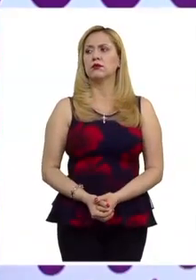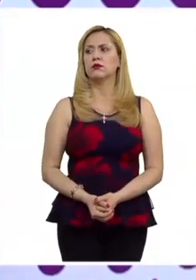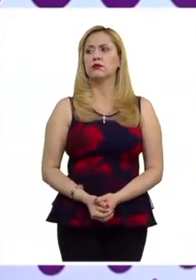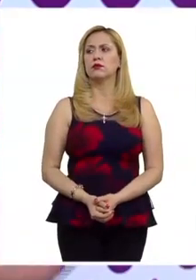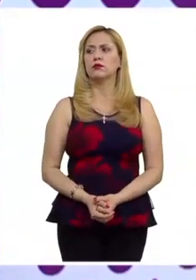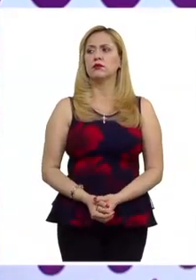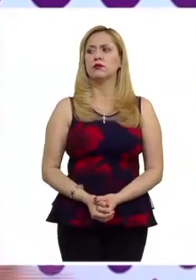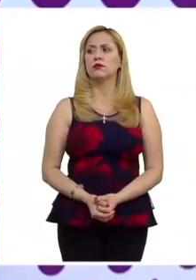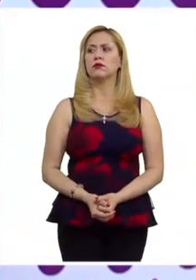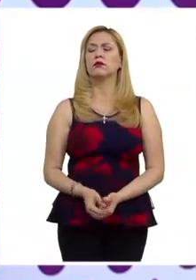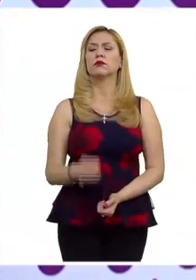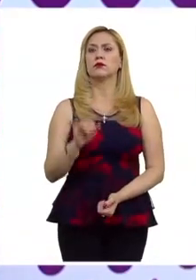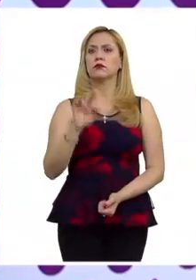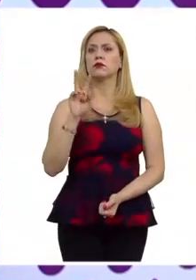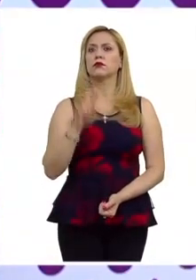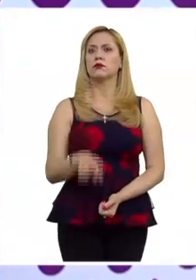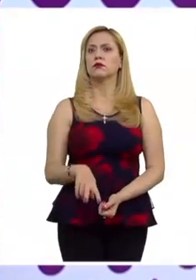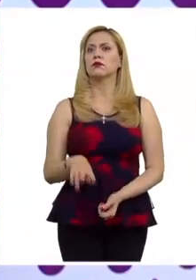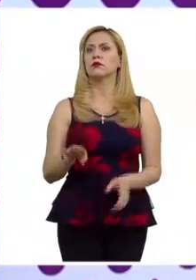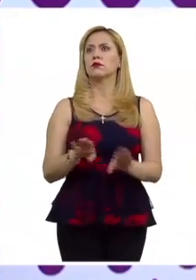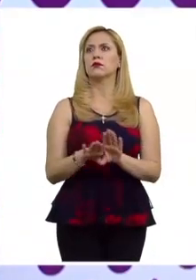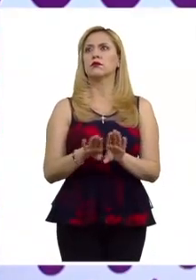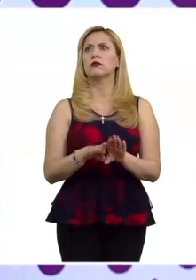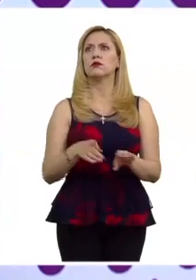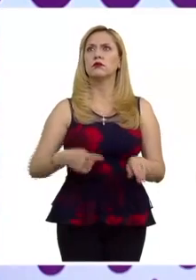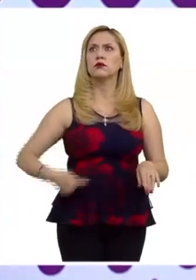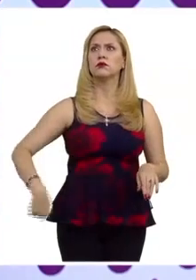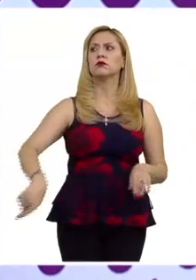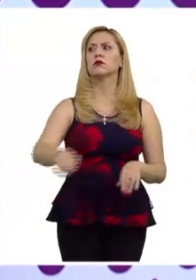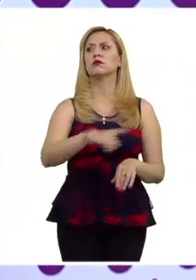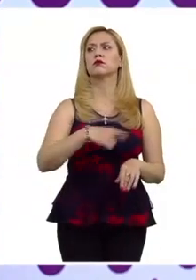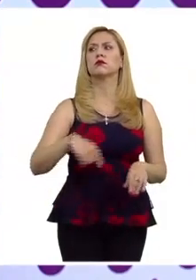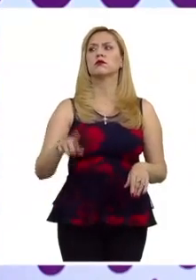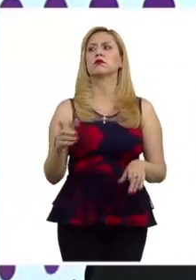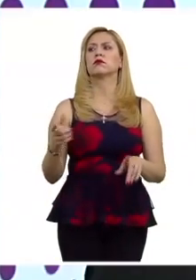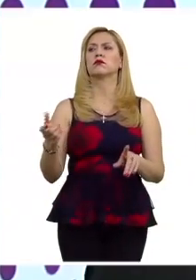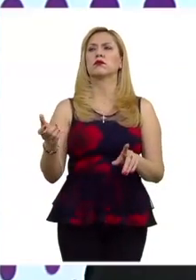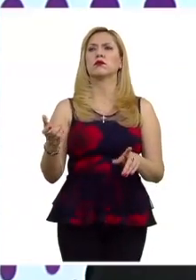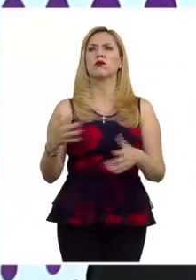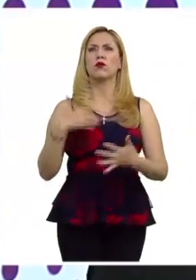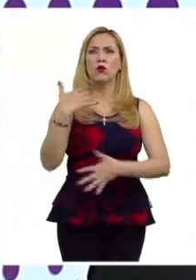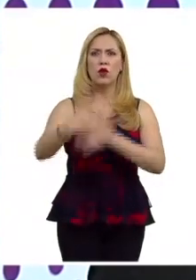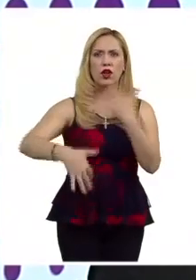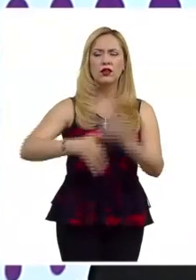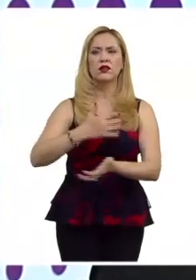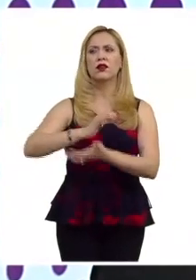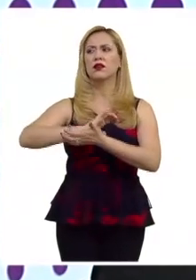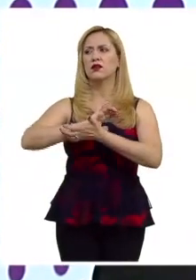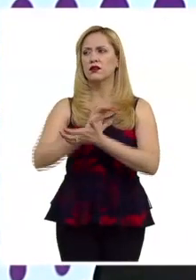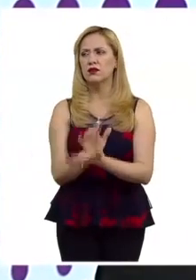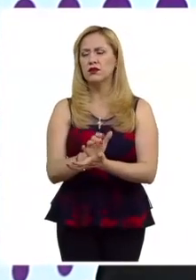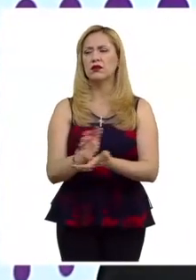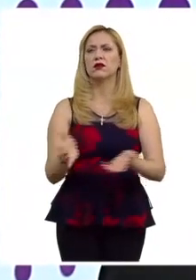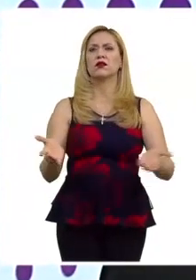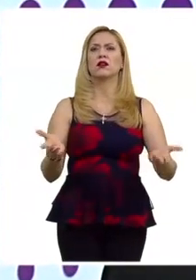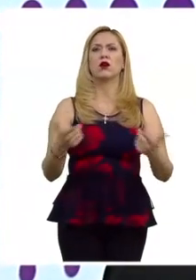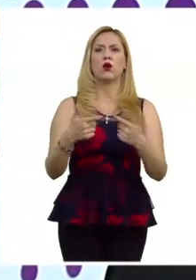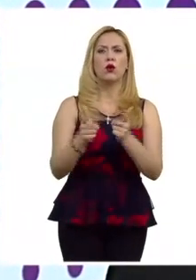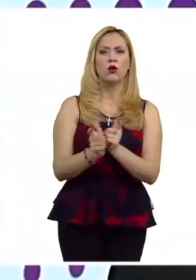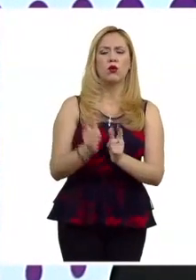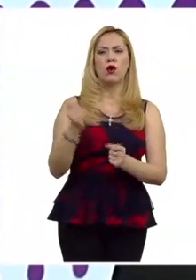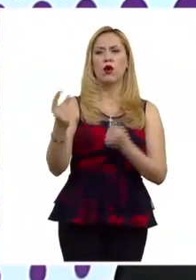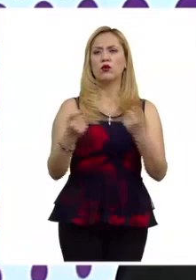o trata de justificar, legitimar, tal vez en la esfera pública, violencia, en algunos casos discriminación, hostilidad hacia ciertos grupos.